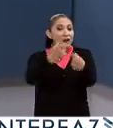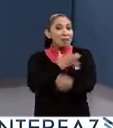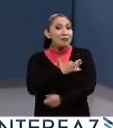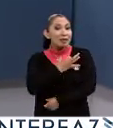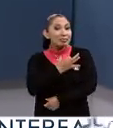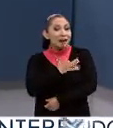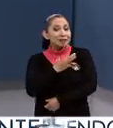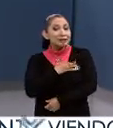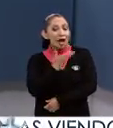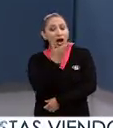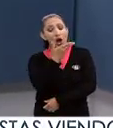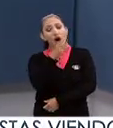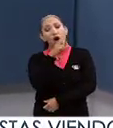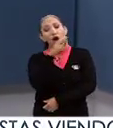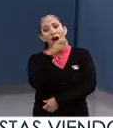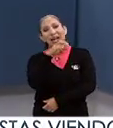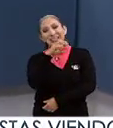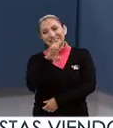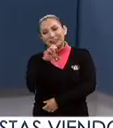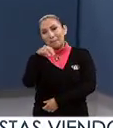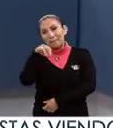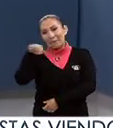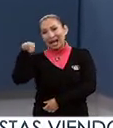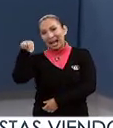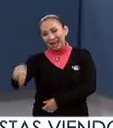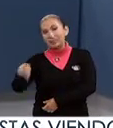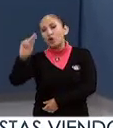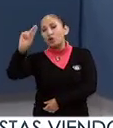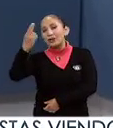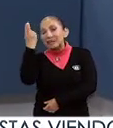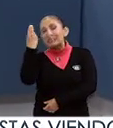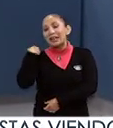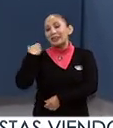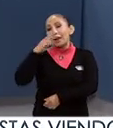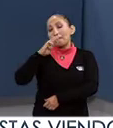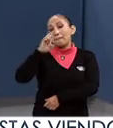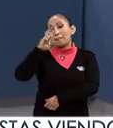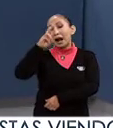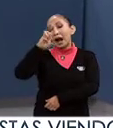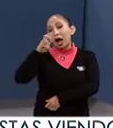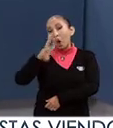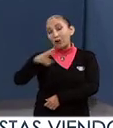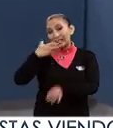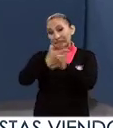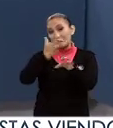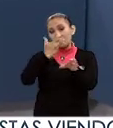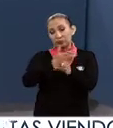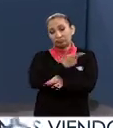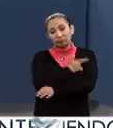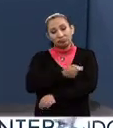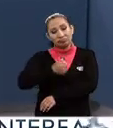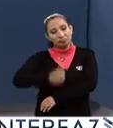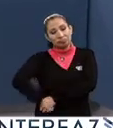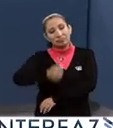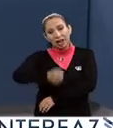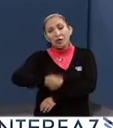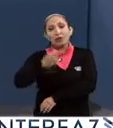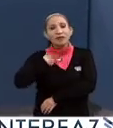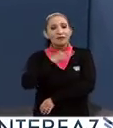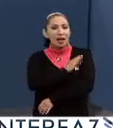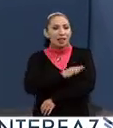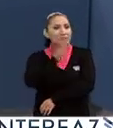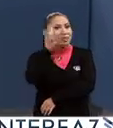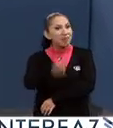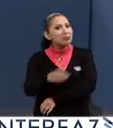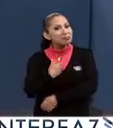la medalla Orasman, que otorga la Universidad de Brown en Estados Unidos. Doctora, es un verdadero placer saludarla, felicitarla, y